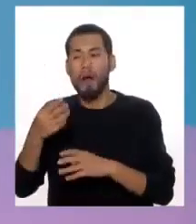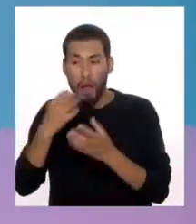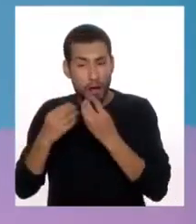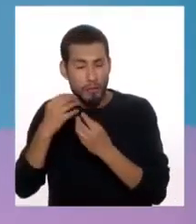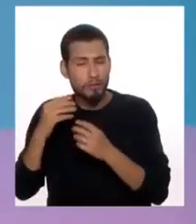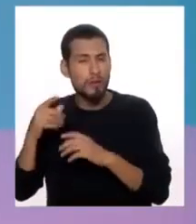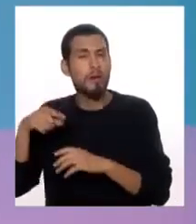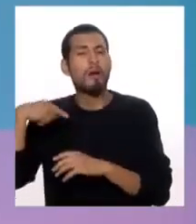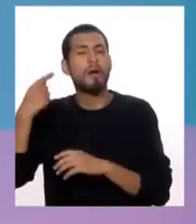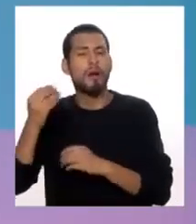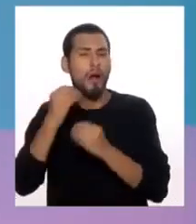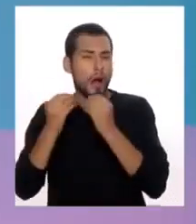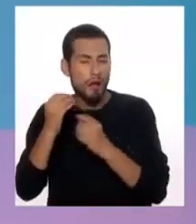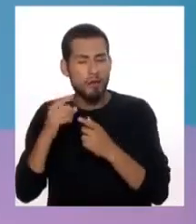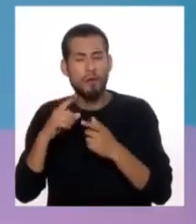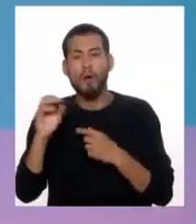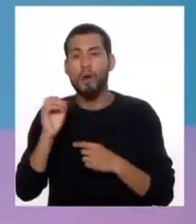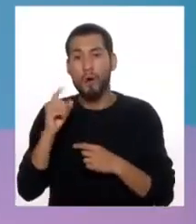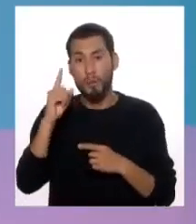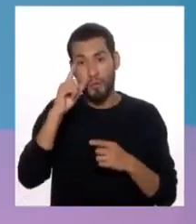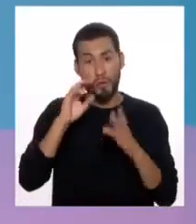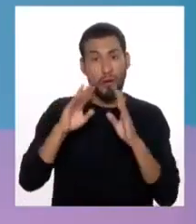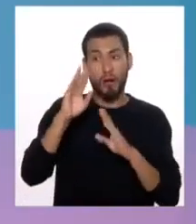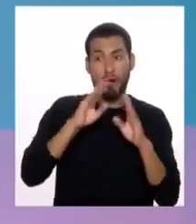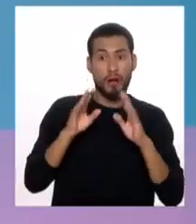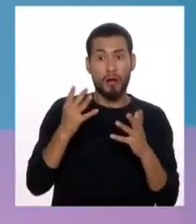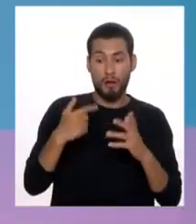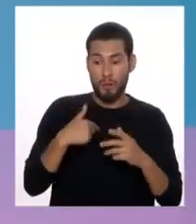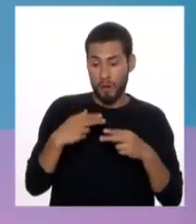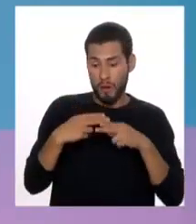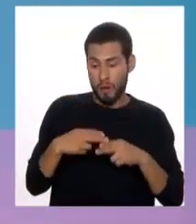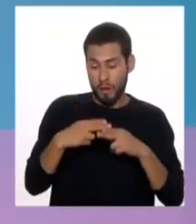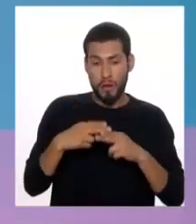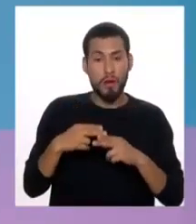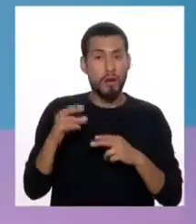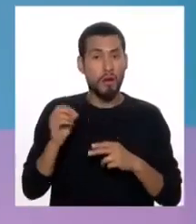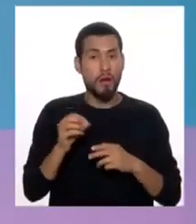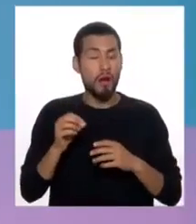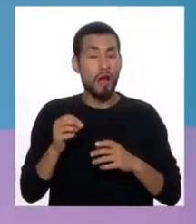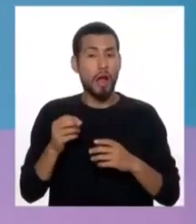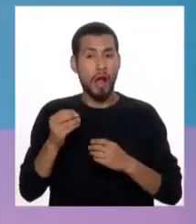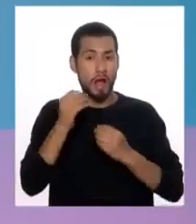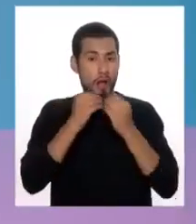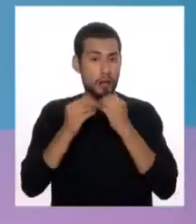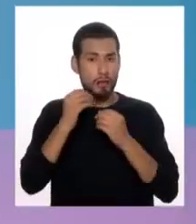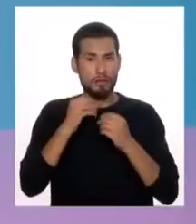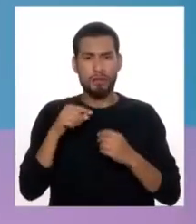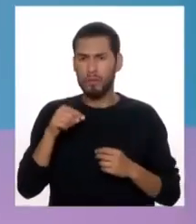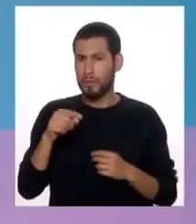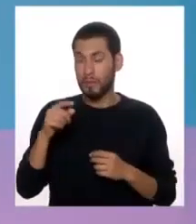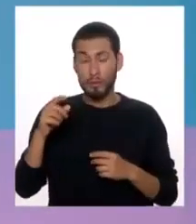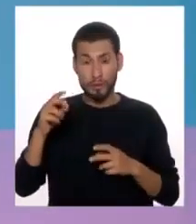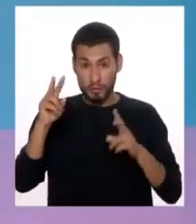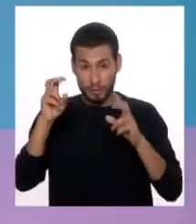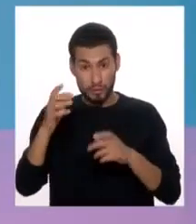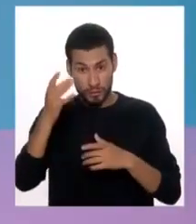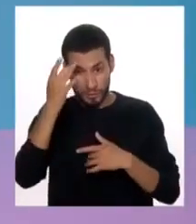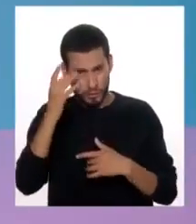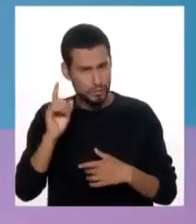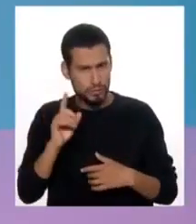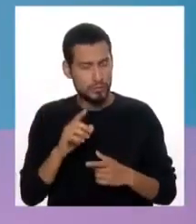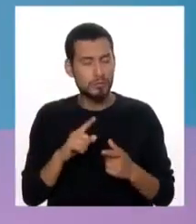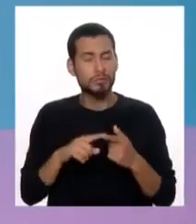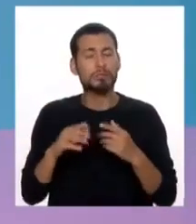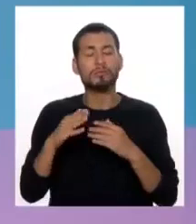pueden tener preocupaciones fundadas por su peso, por su alimentación y eso no necesariamente es patológico. Pero